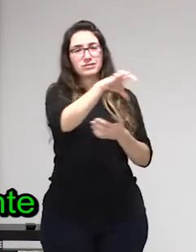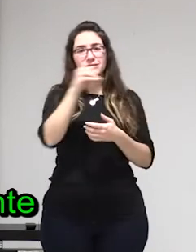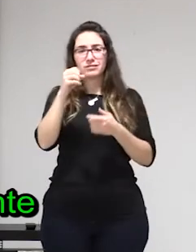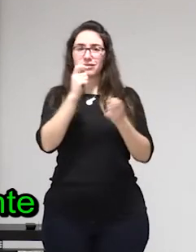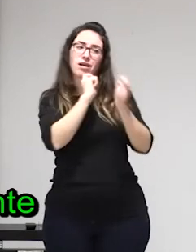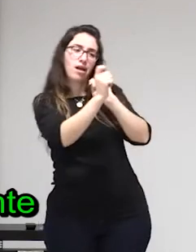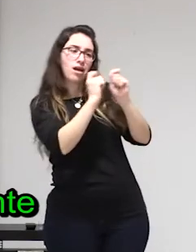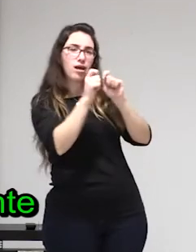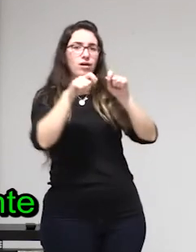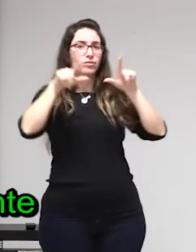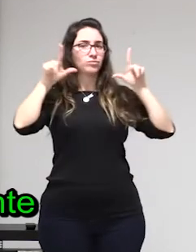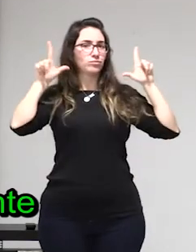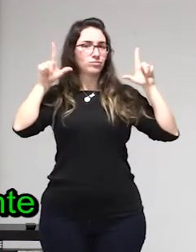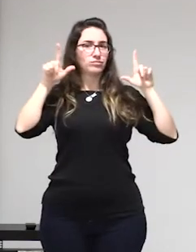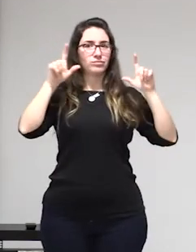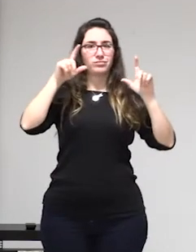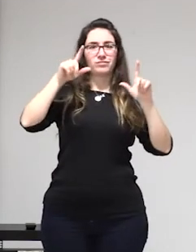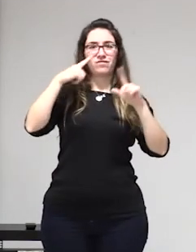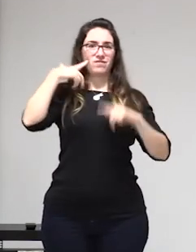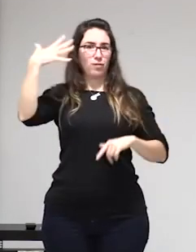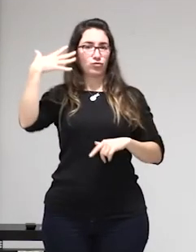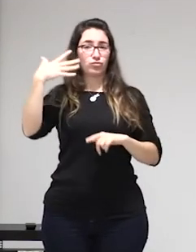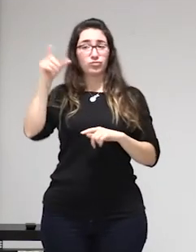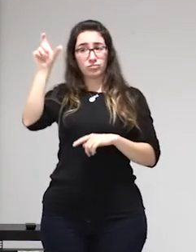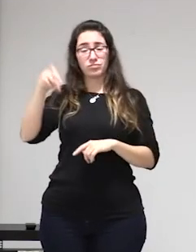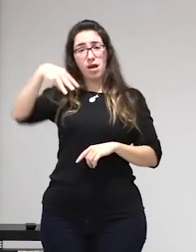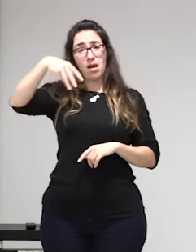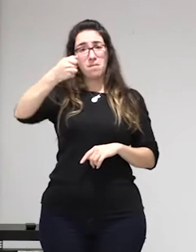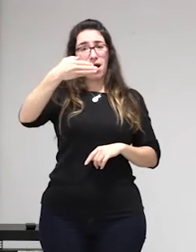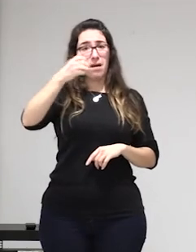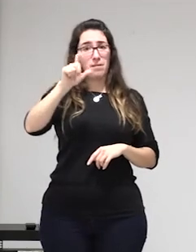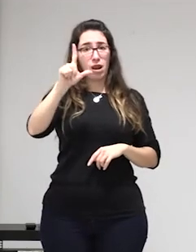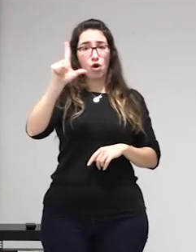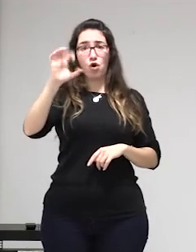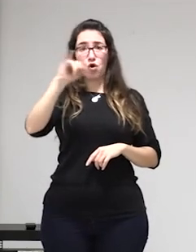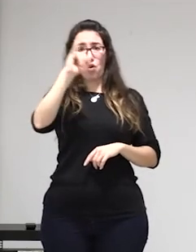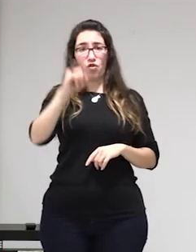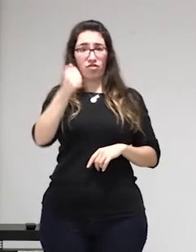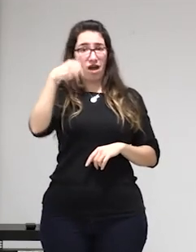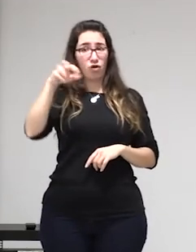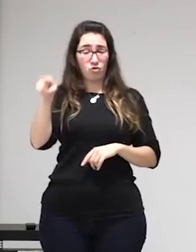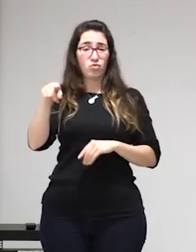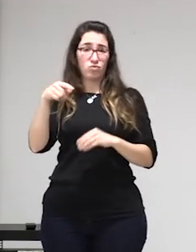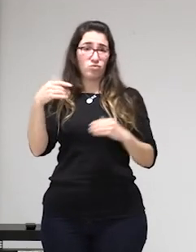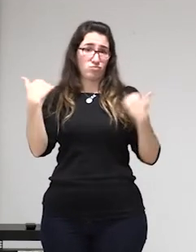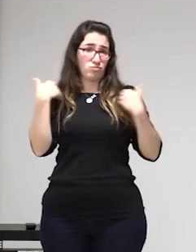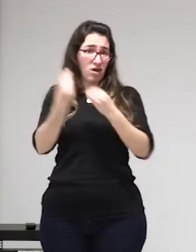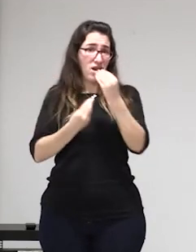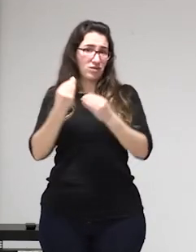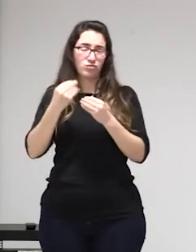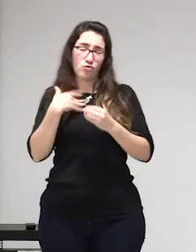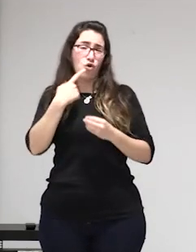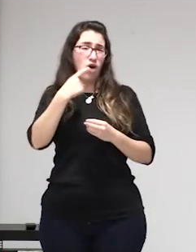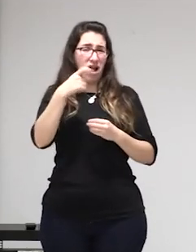realmente no está habiendo alternativas como ahora como crees que hay que actuar con